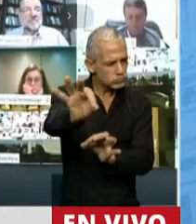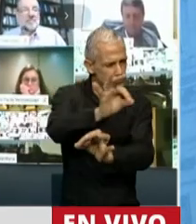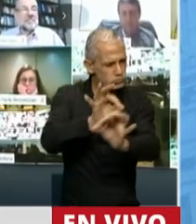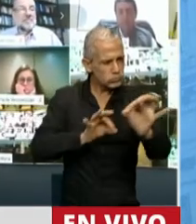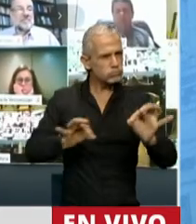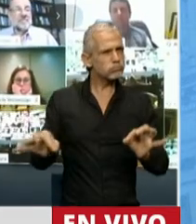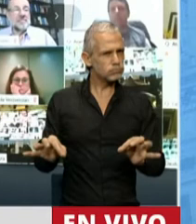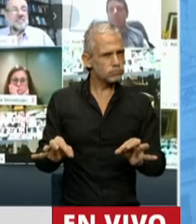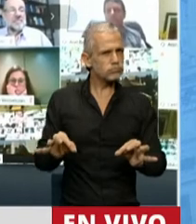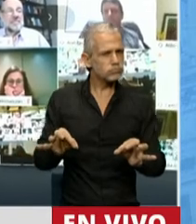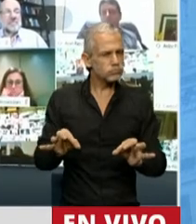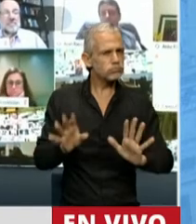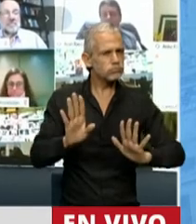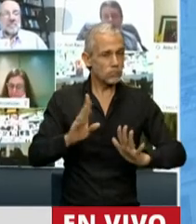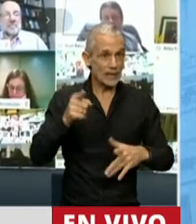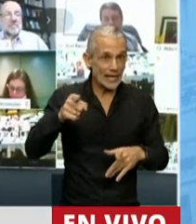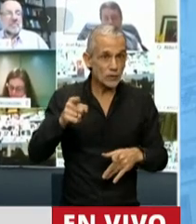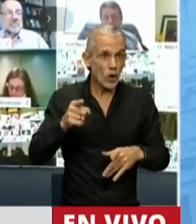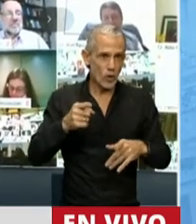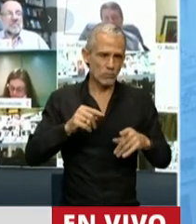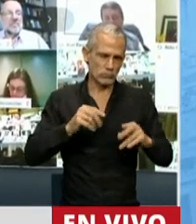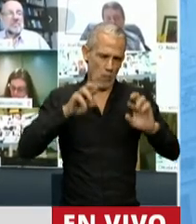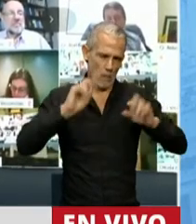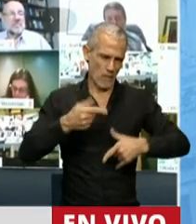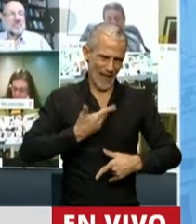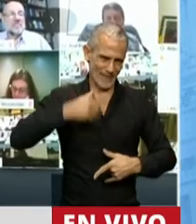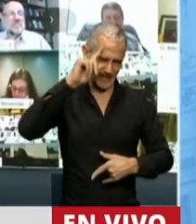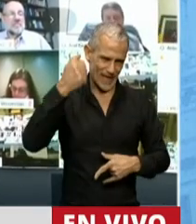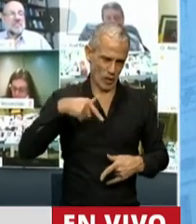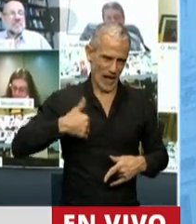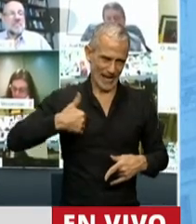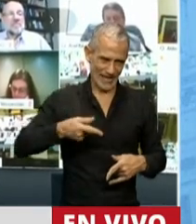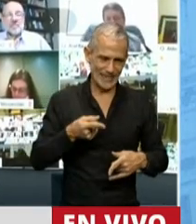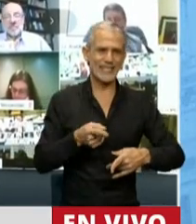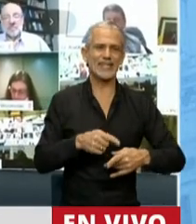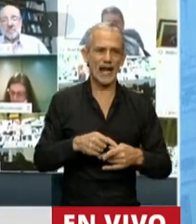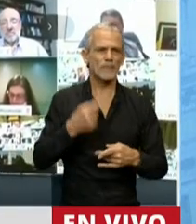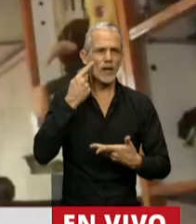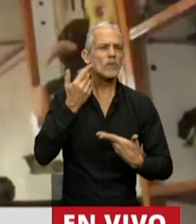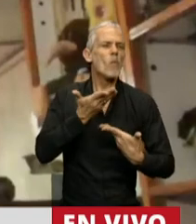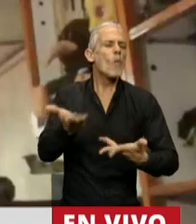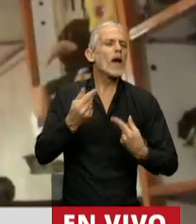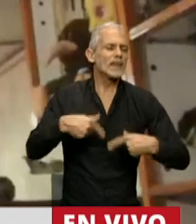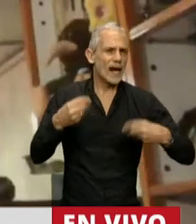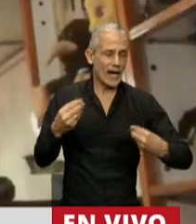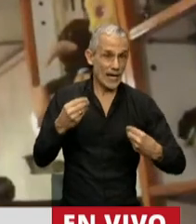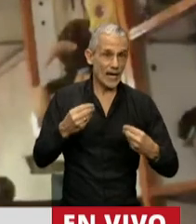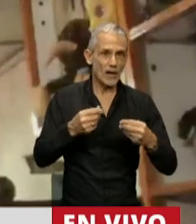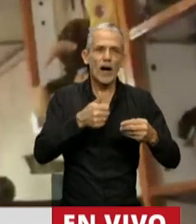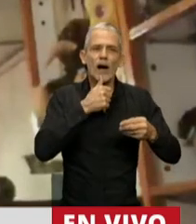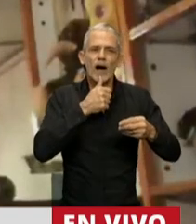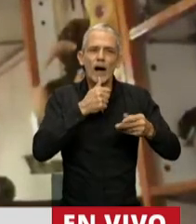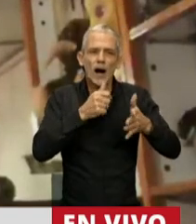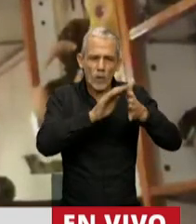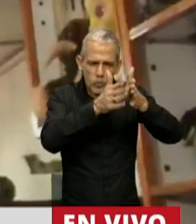La verdad que esto sí que es una verdadera política de Estado de Argentina y que demuestra que la continuación